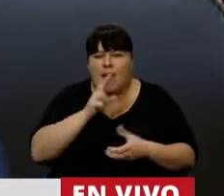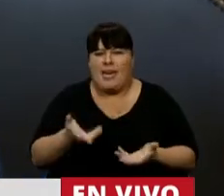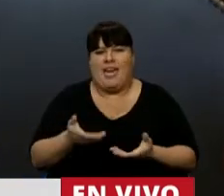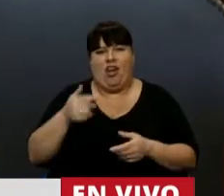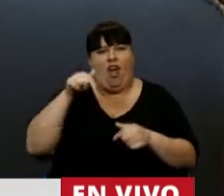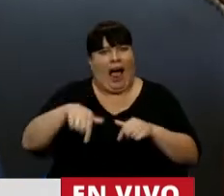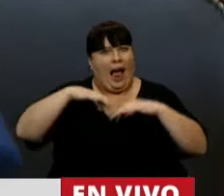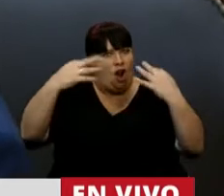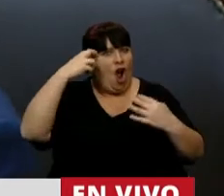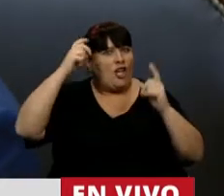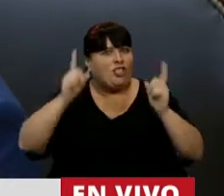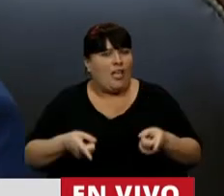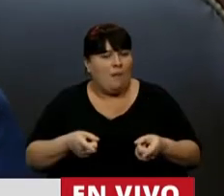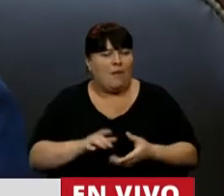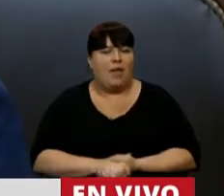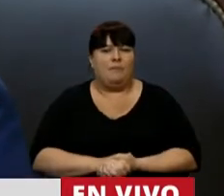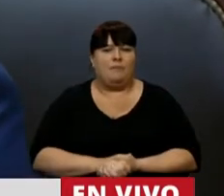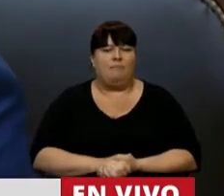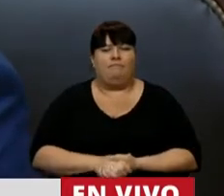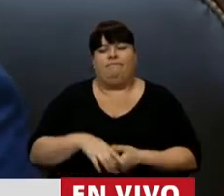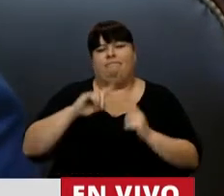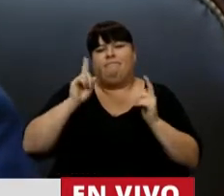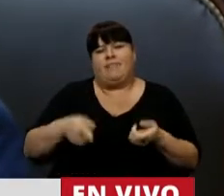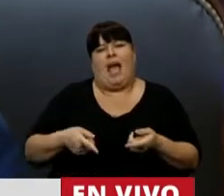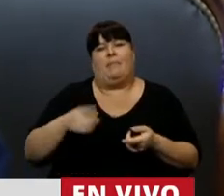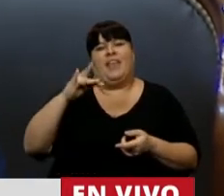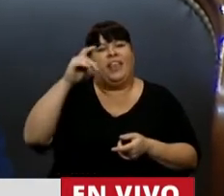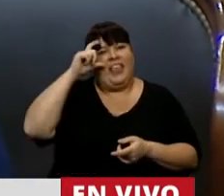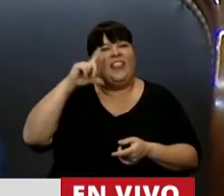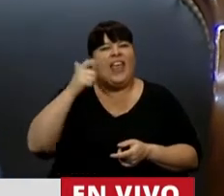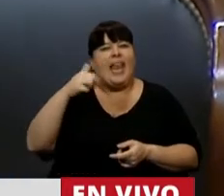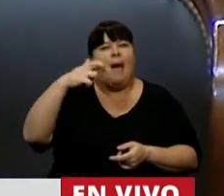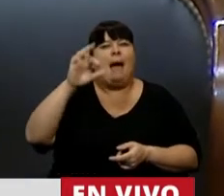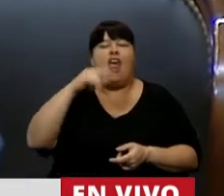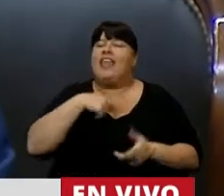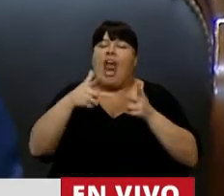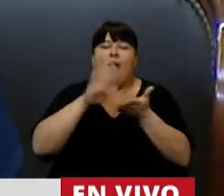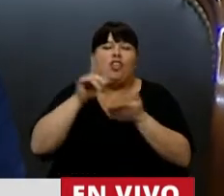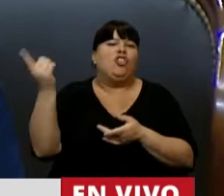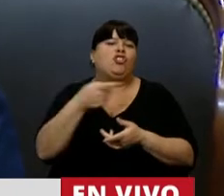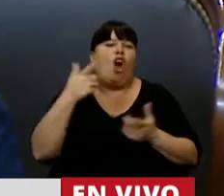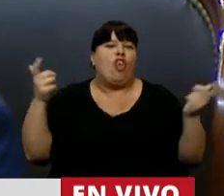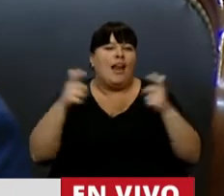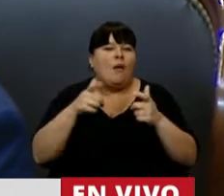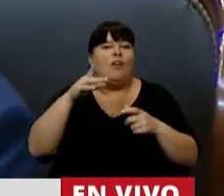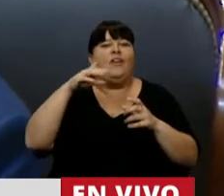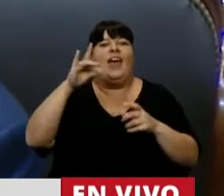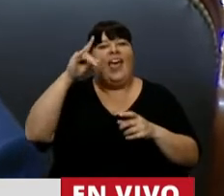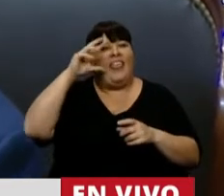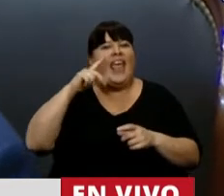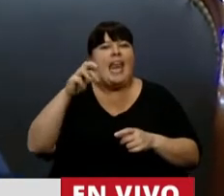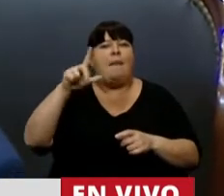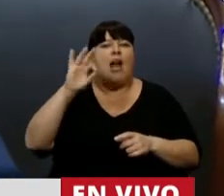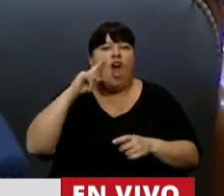en este Congreso. Que tuvo a Delia Parodi. La quería traer porque todos nos reunimos en el Delia Parodi,